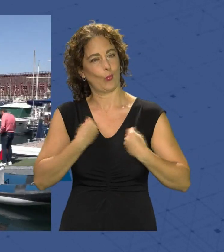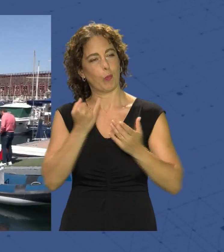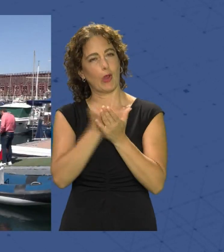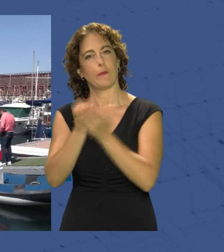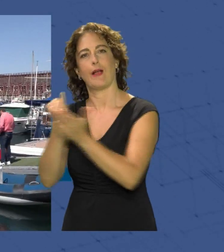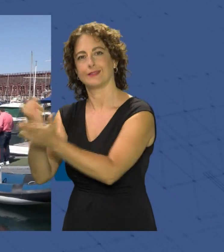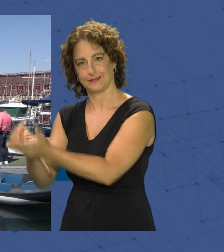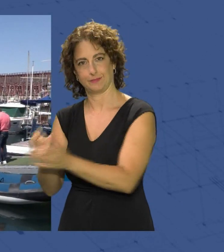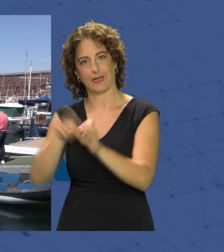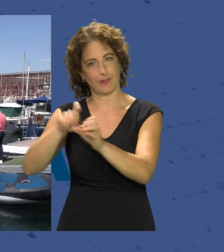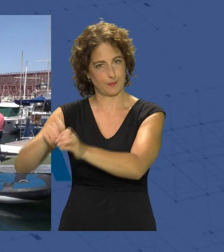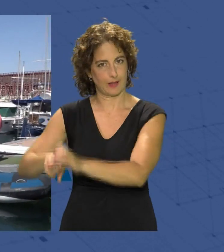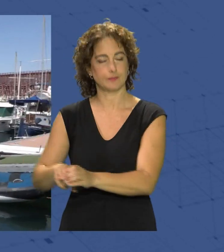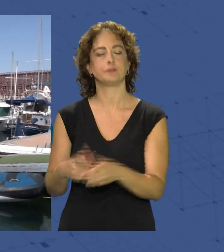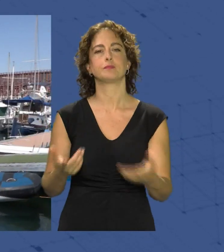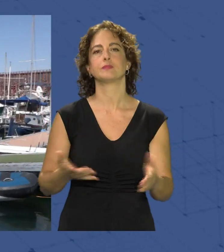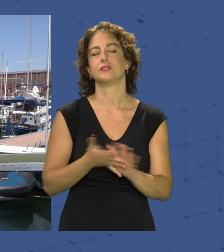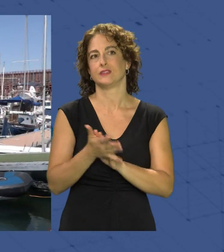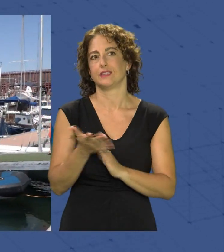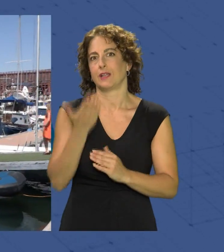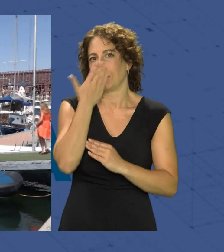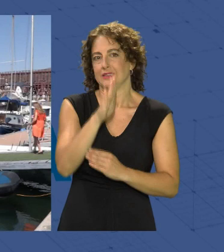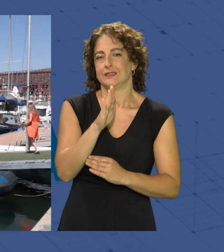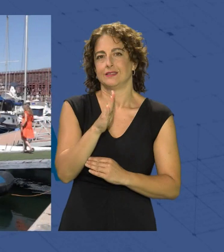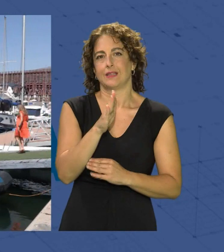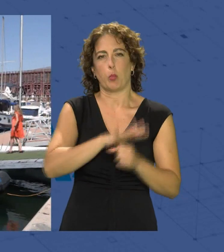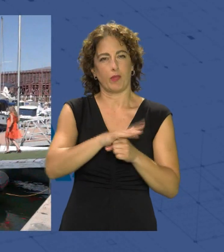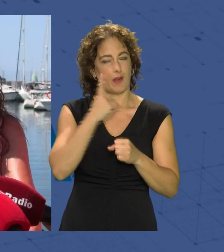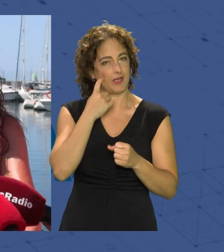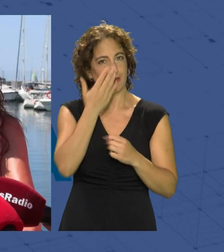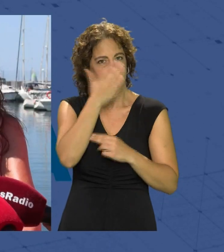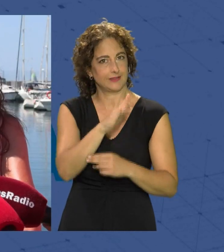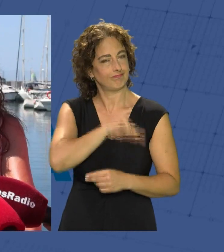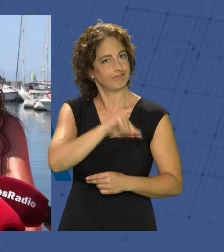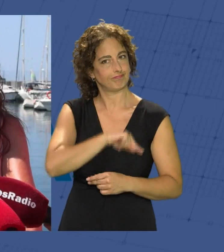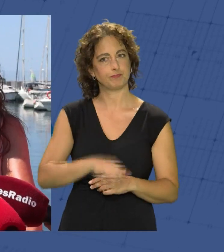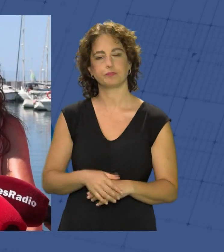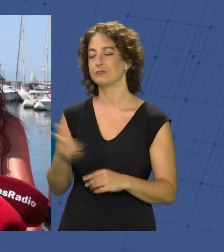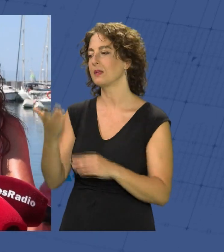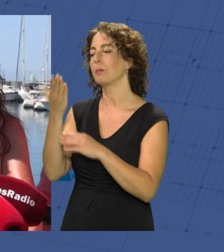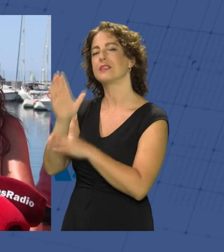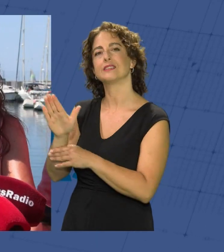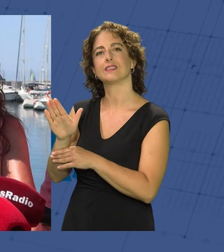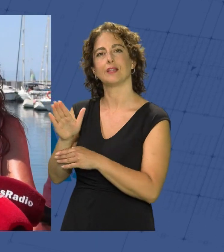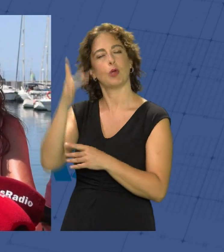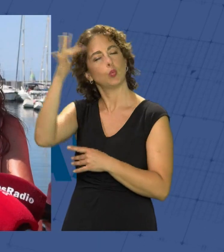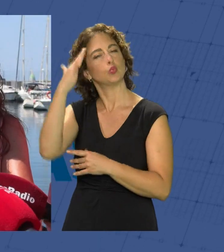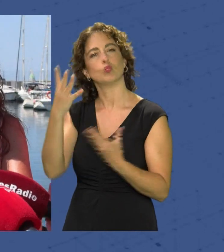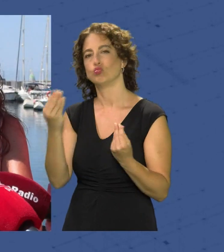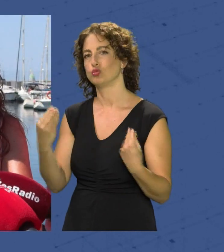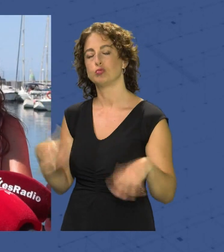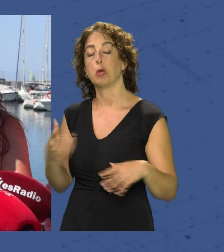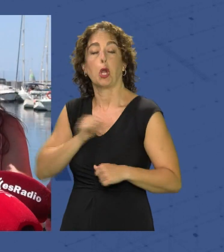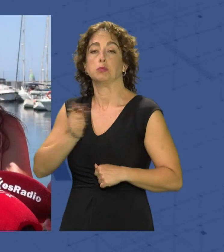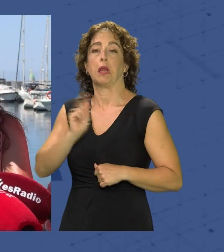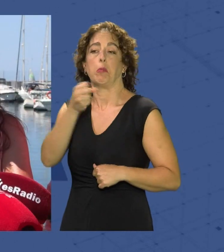en las que han participado y lo que supone para ello representar a la provincia en este deporte. Presentamos allí en Racife con mucha ilusión sin esperar